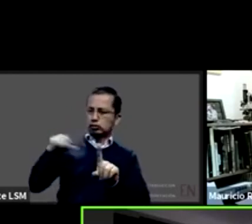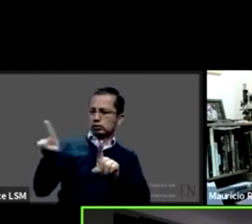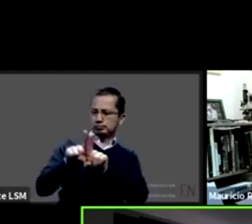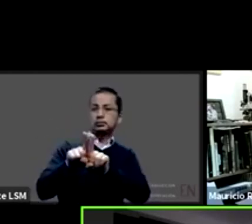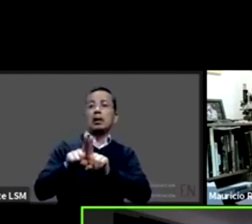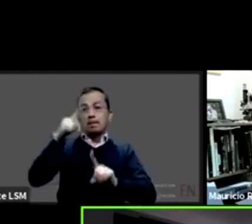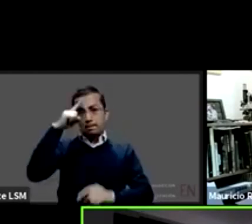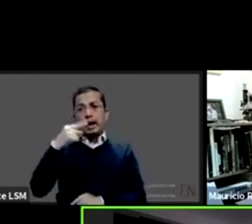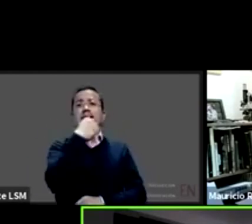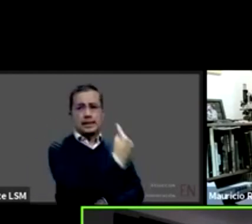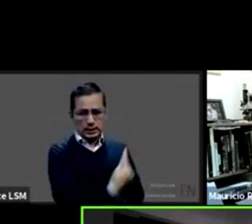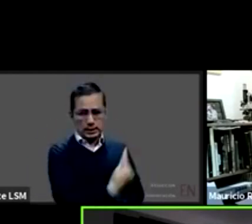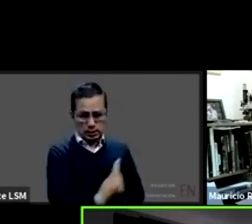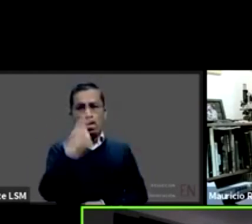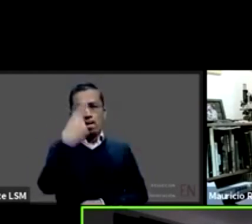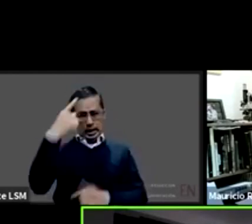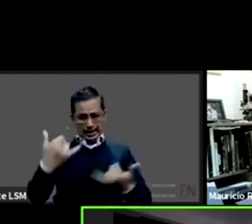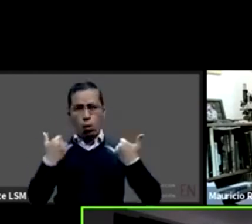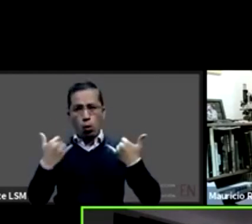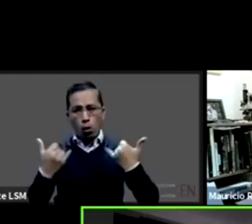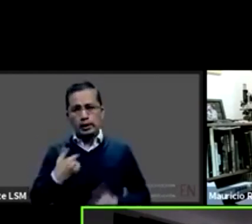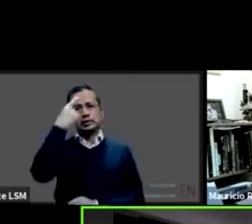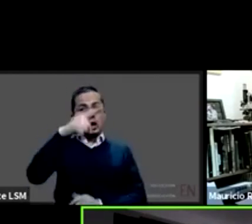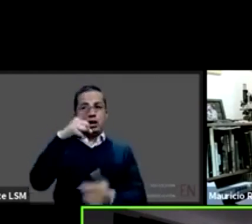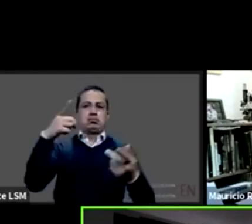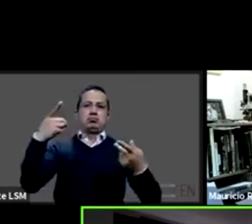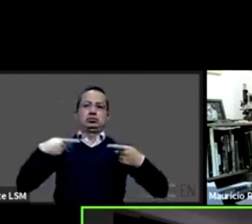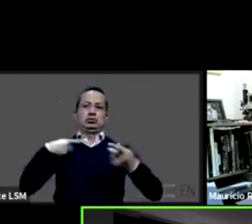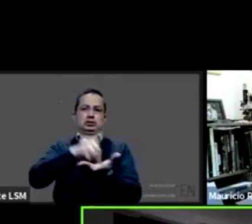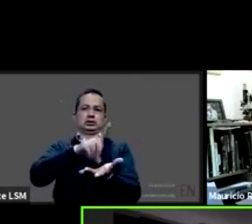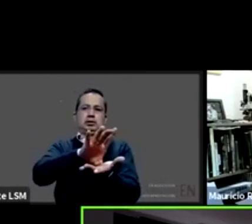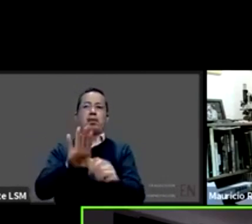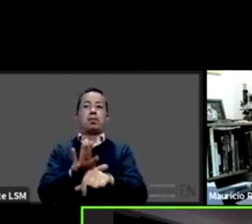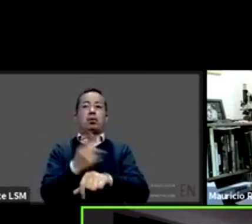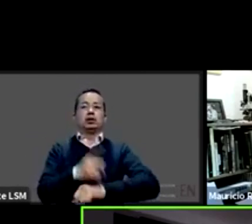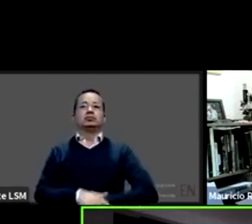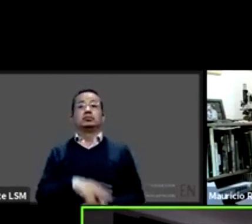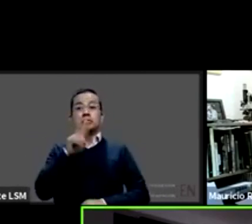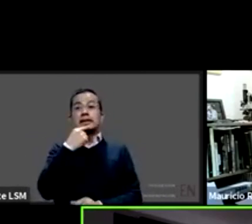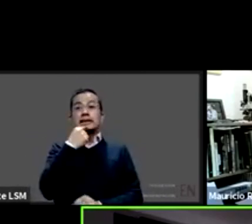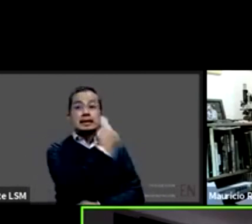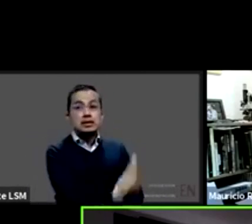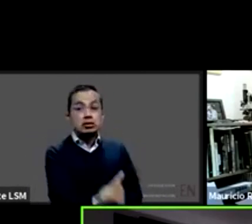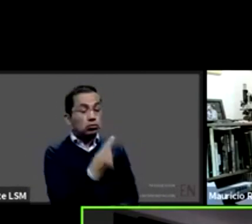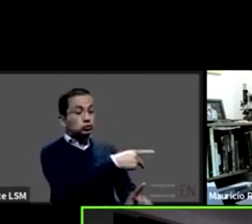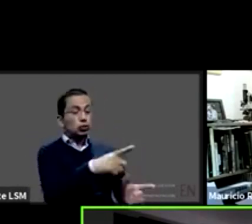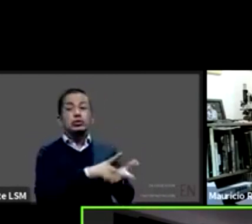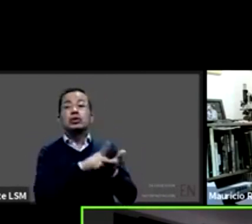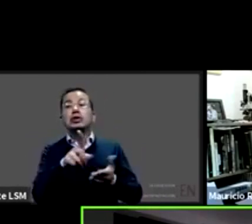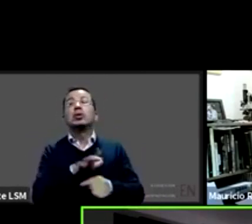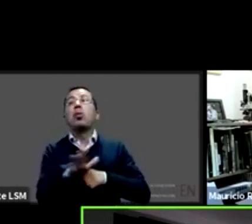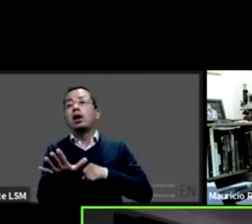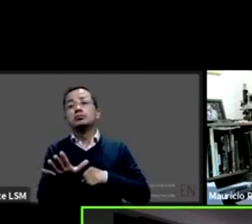discapacidad tienen derecho a la consulta y tienen derecho al consentimiento informado y muchas veces si el hospital no tiene estas